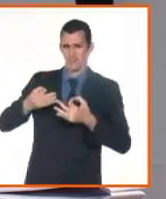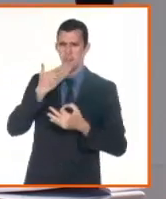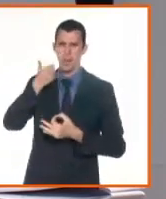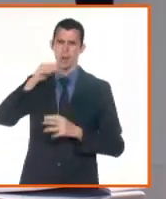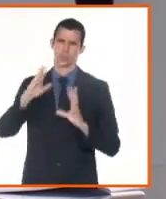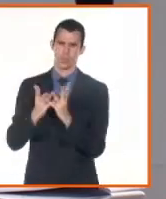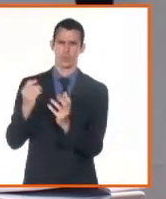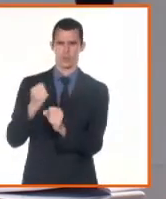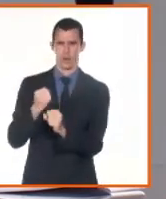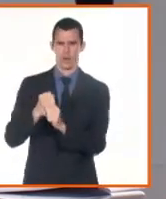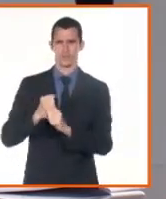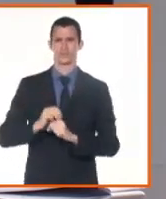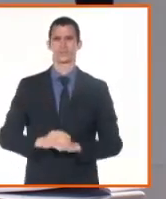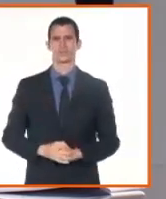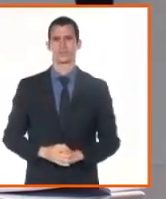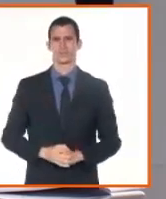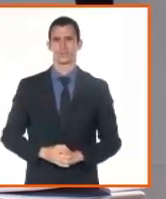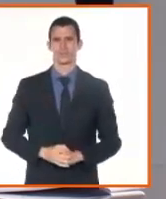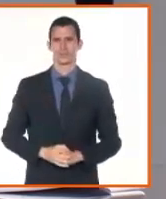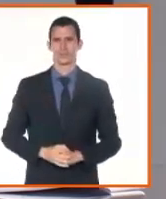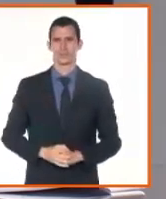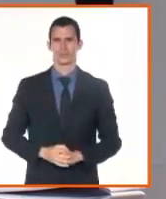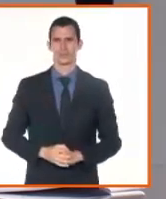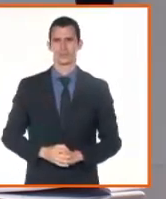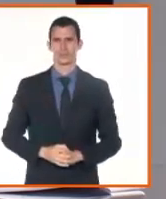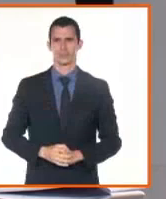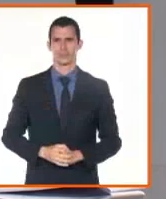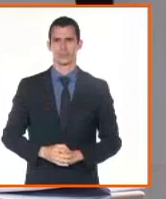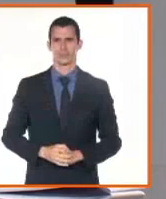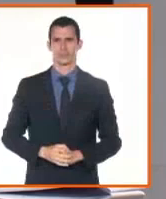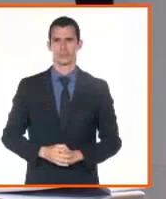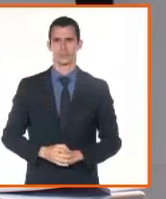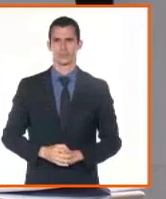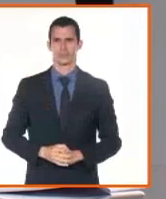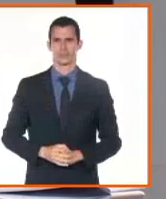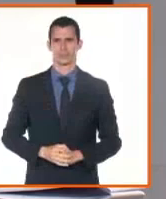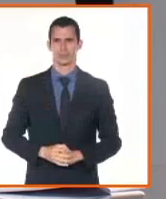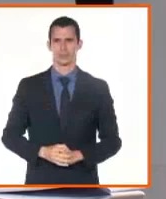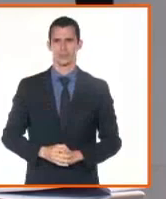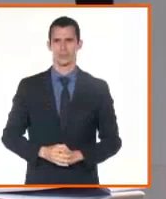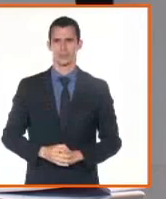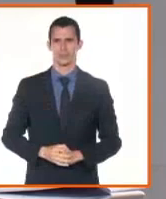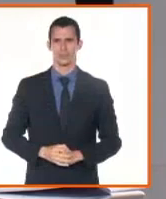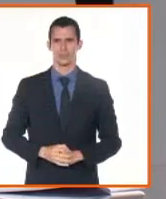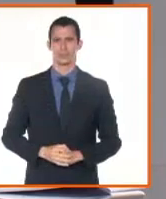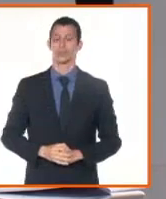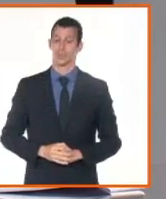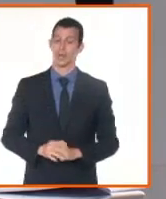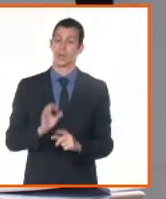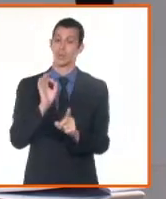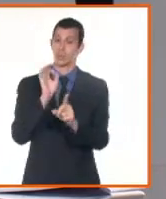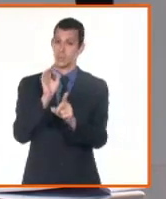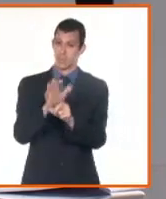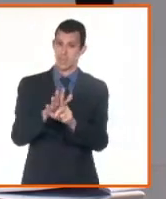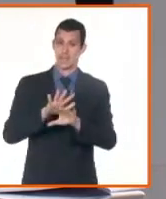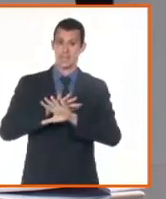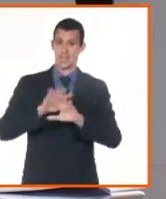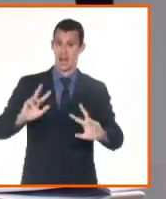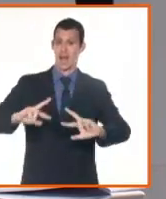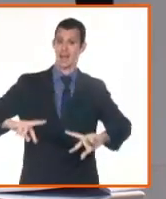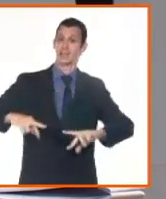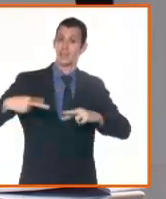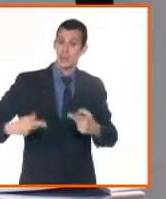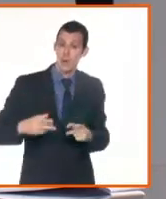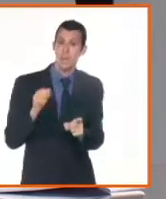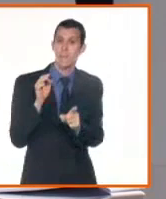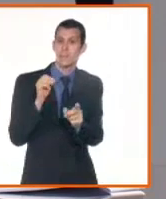hecho un trabajo de divulgación jurídica desde que se reactivaron los registros, en cuanto a la protección